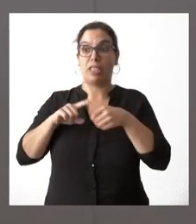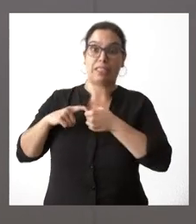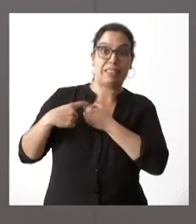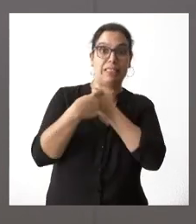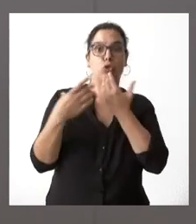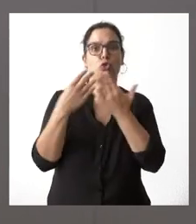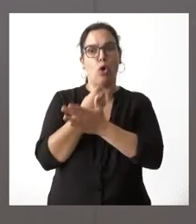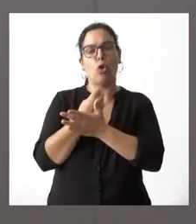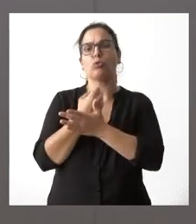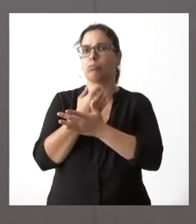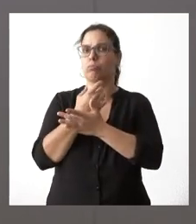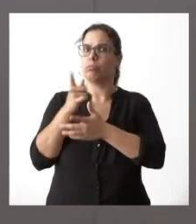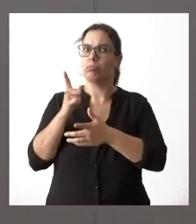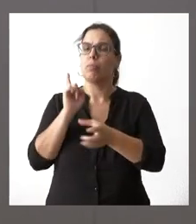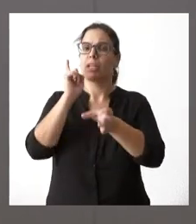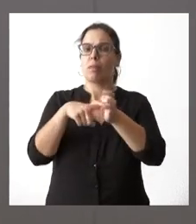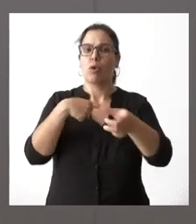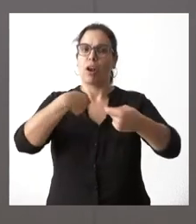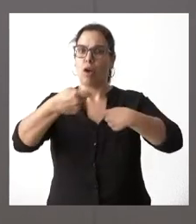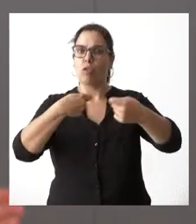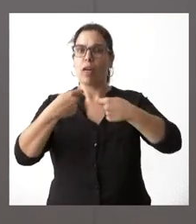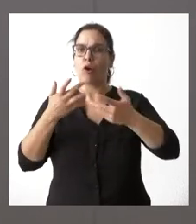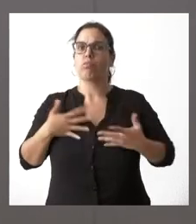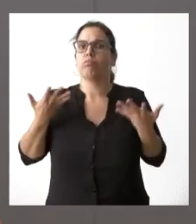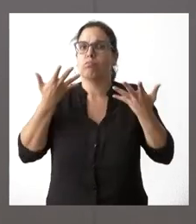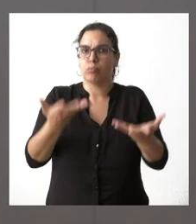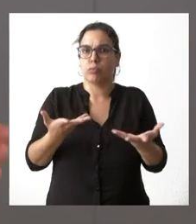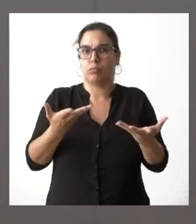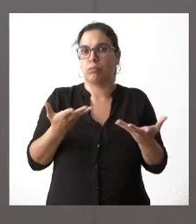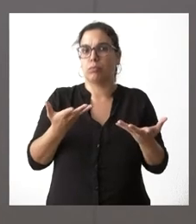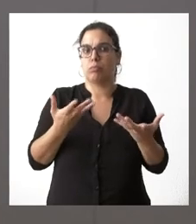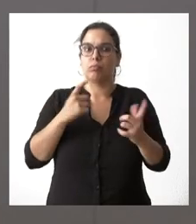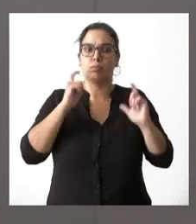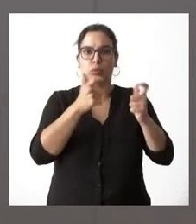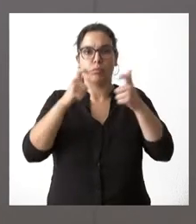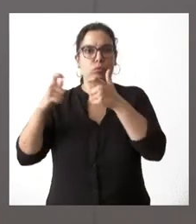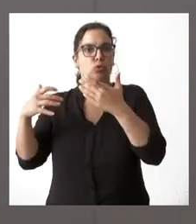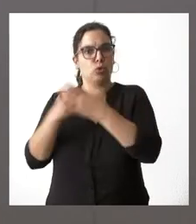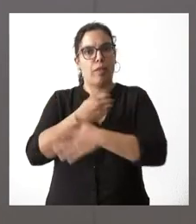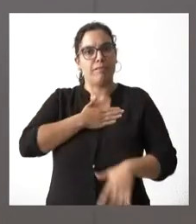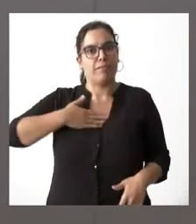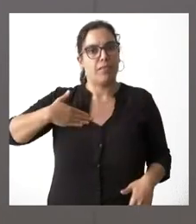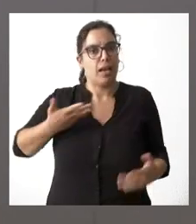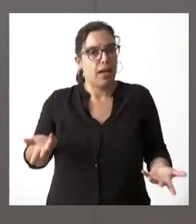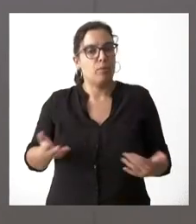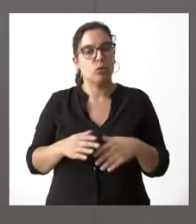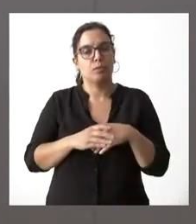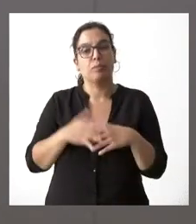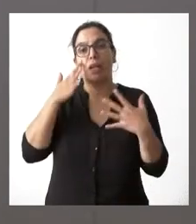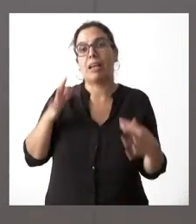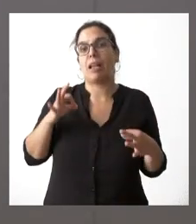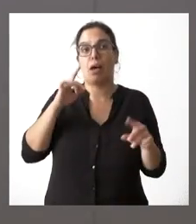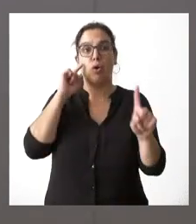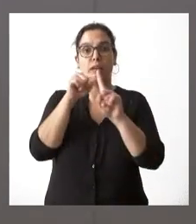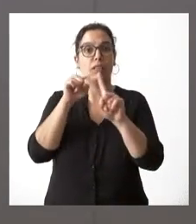negociadoras es un esfuerzo por parte de todos constituir estas mesas negociadoras y realmente el sentido básico es